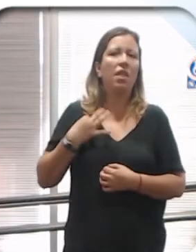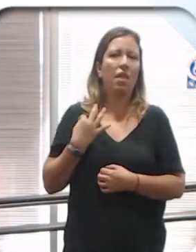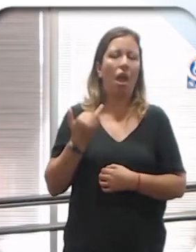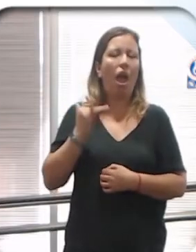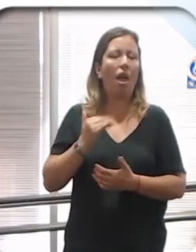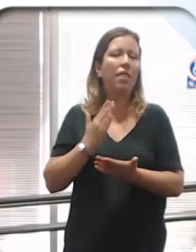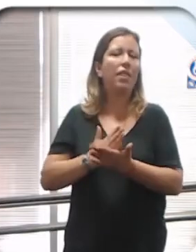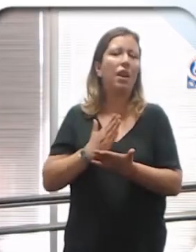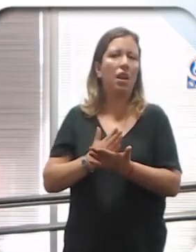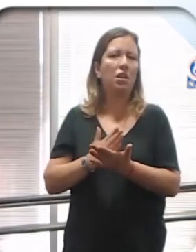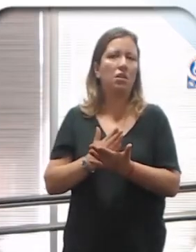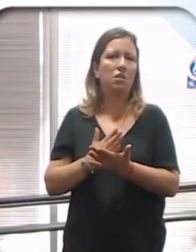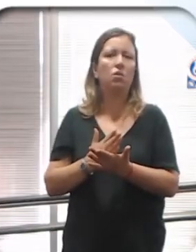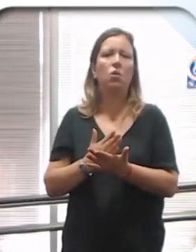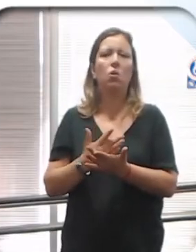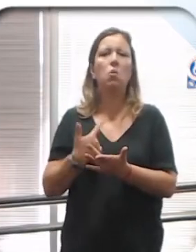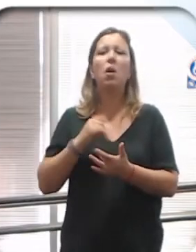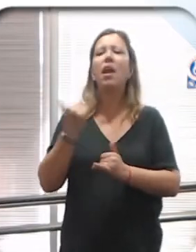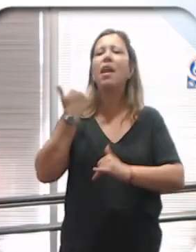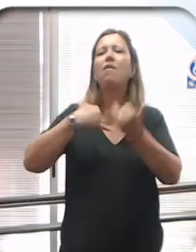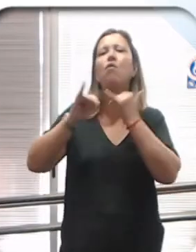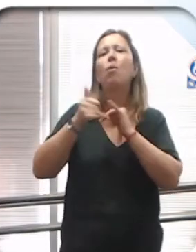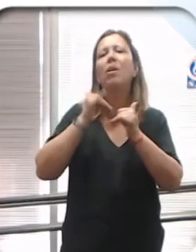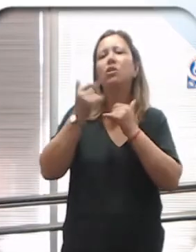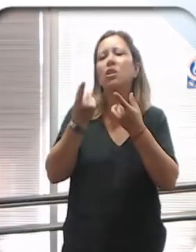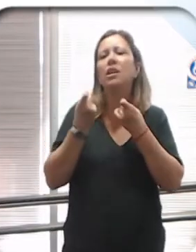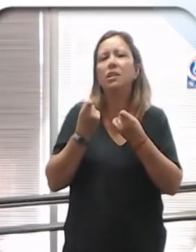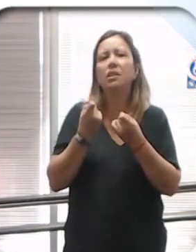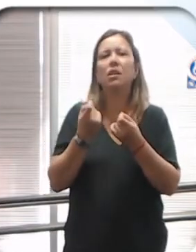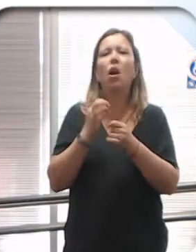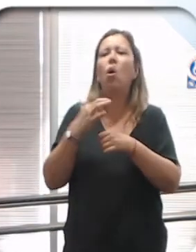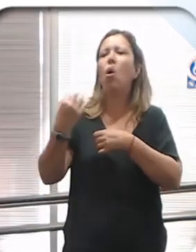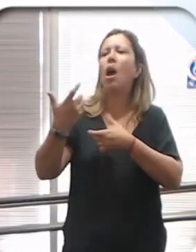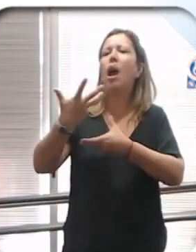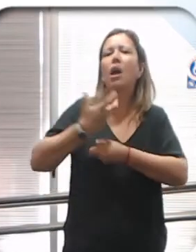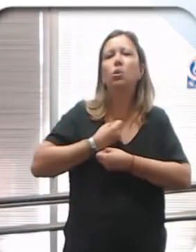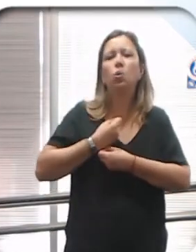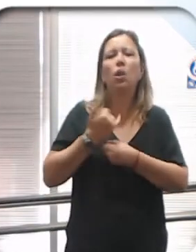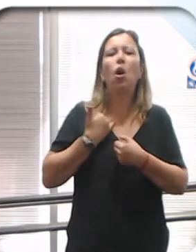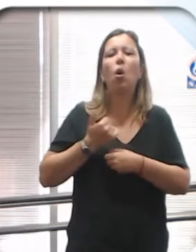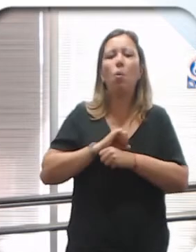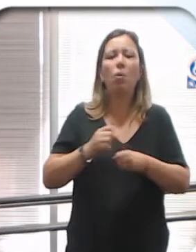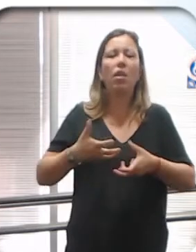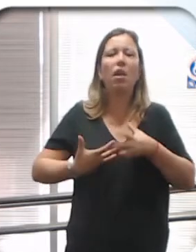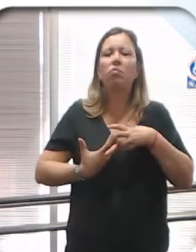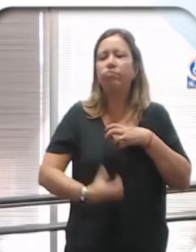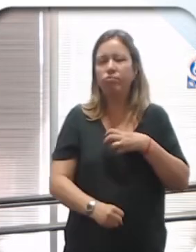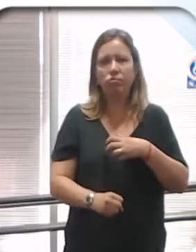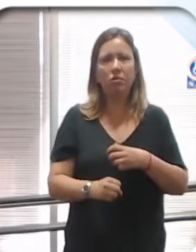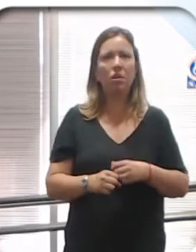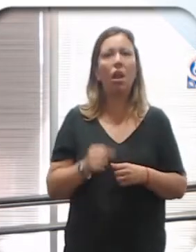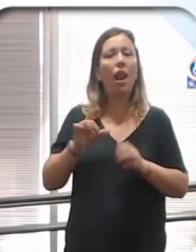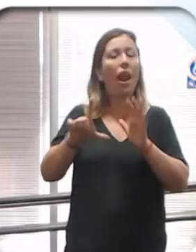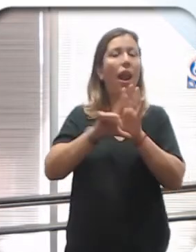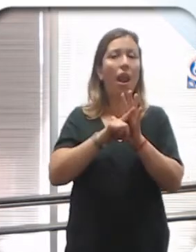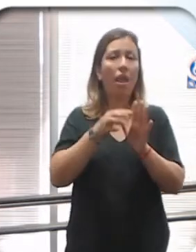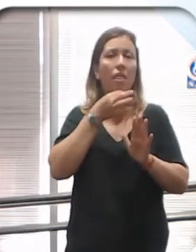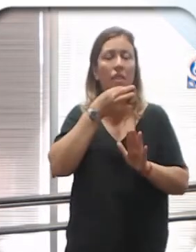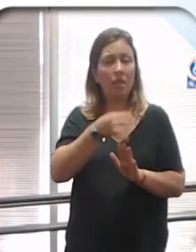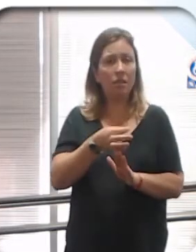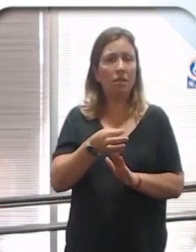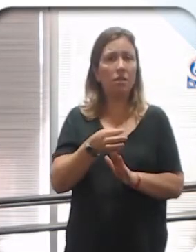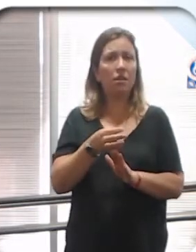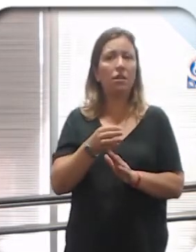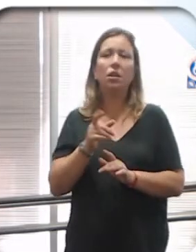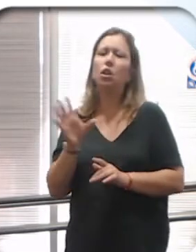Tenés derecho a que te brinden información y asesoramiento, por ejemplo, para la interrupción voluntaria del embarazo. La ley incluye